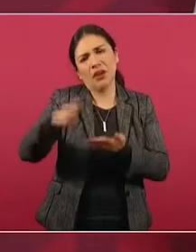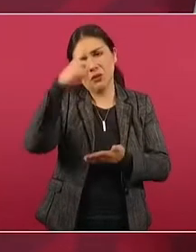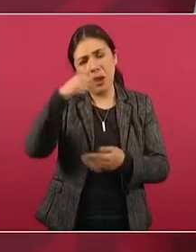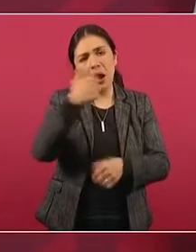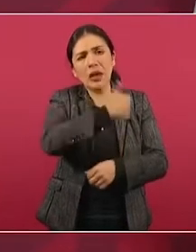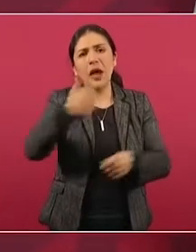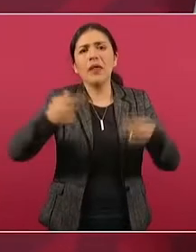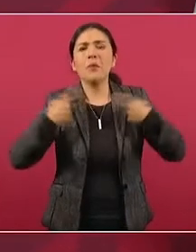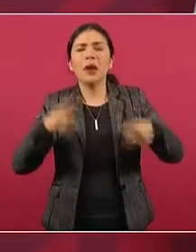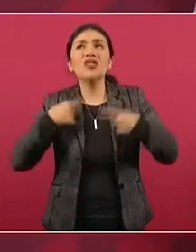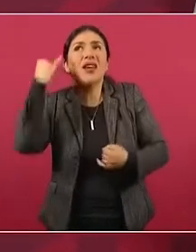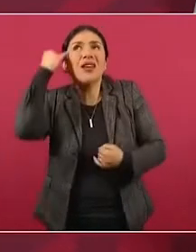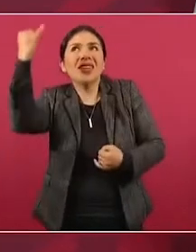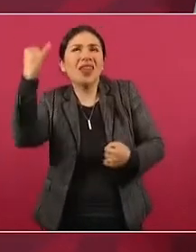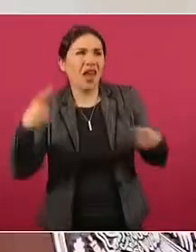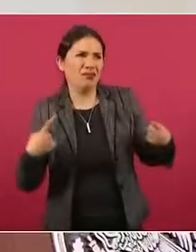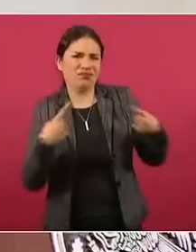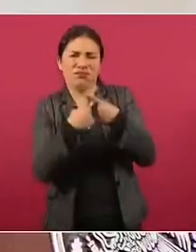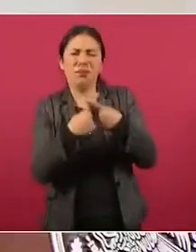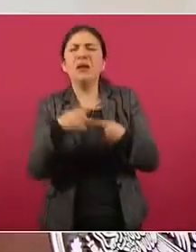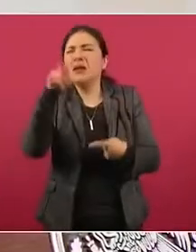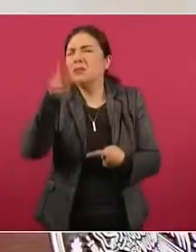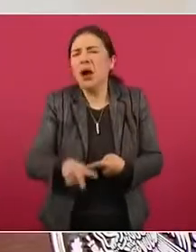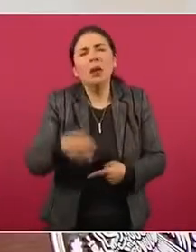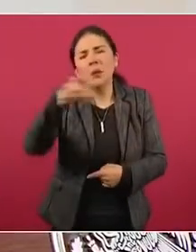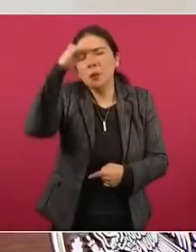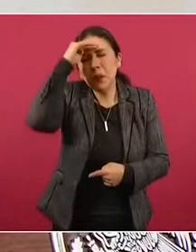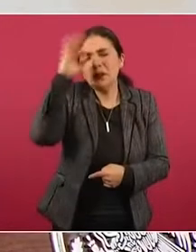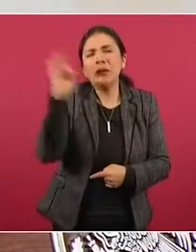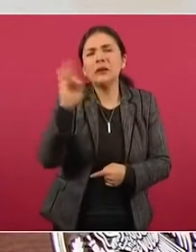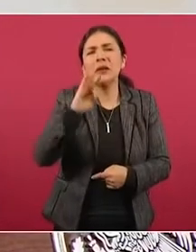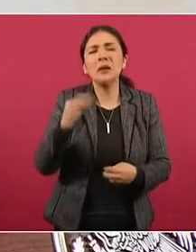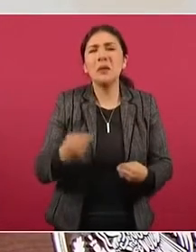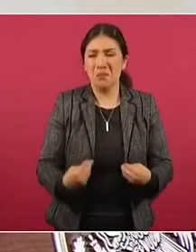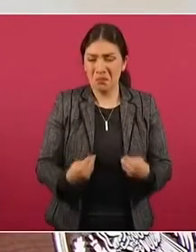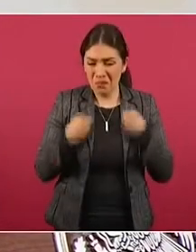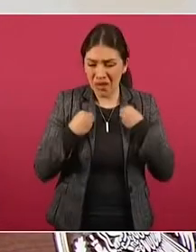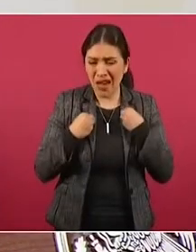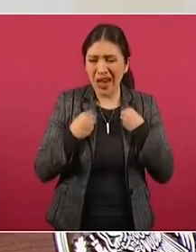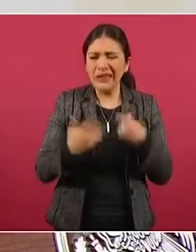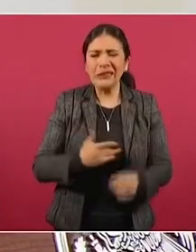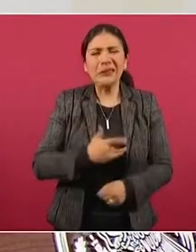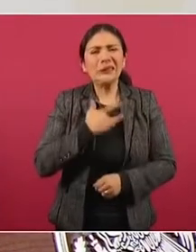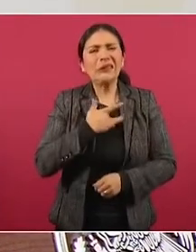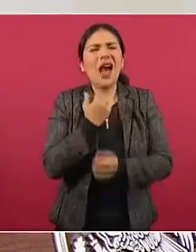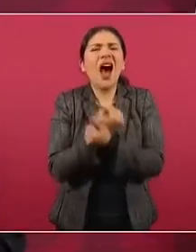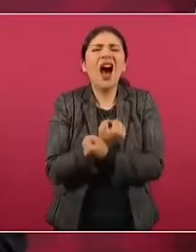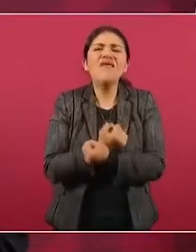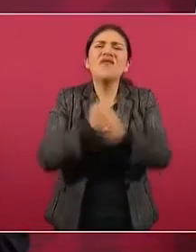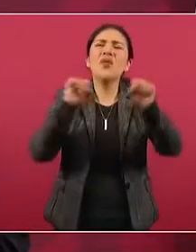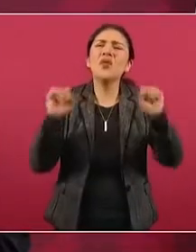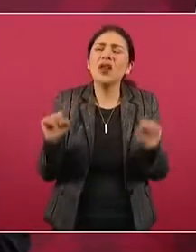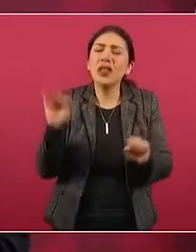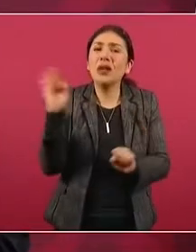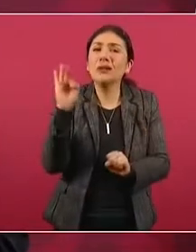además sería muy aburrida la vida, siempre lo digo, si todos pensáramos